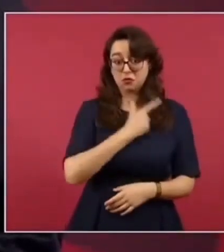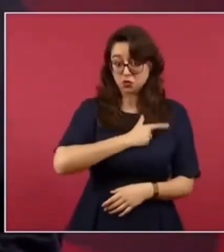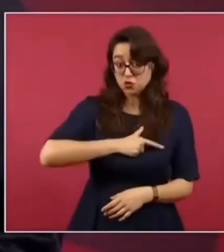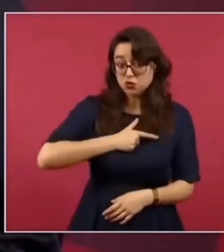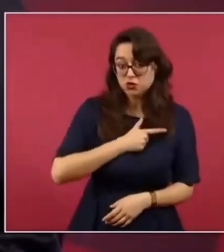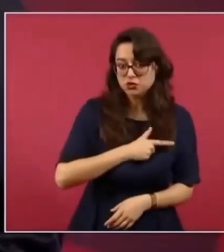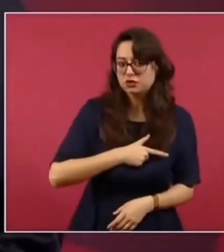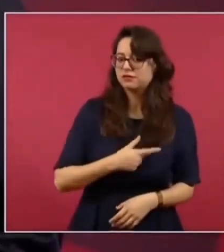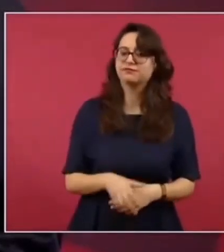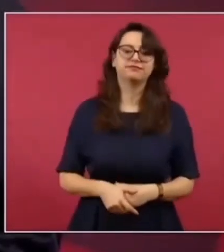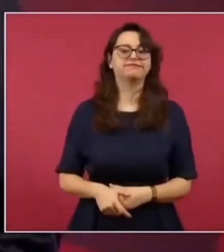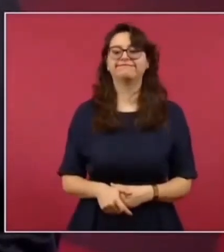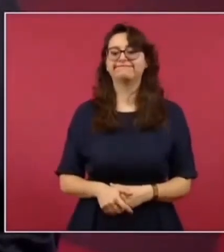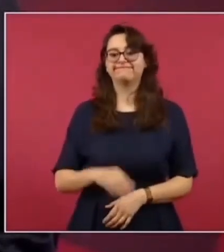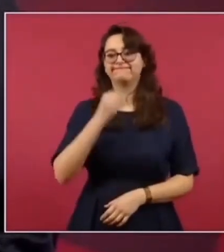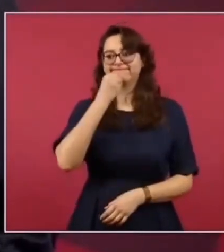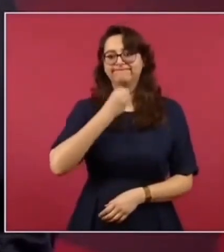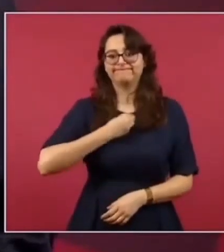necesidad.